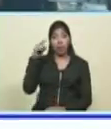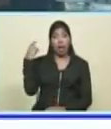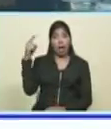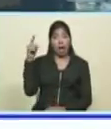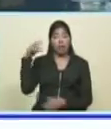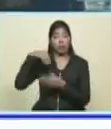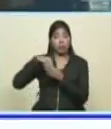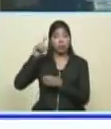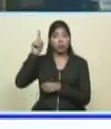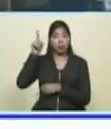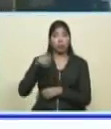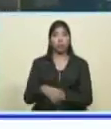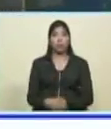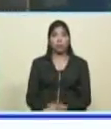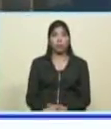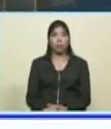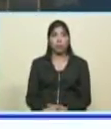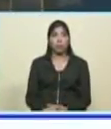y ya está ahí,